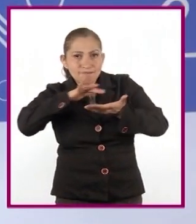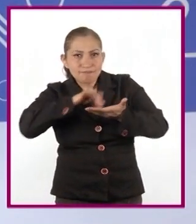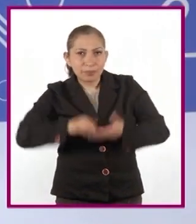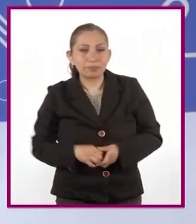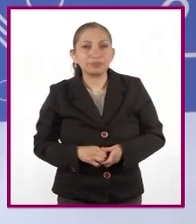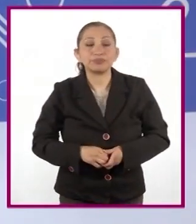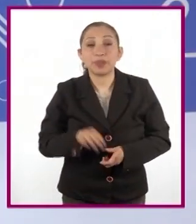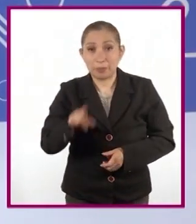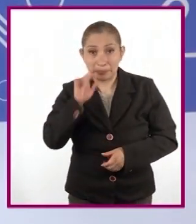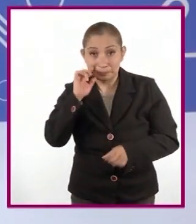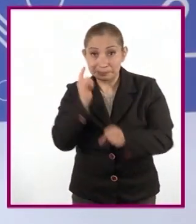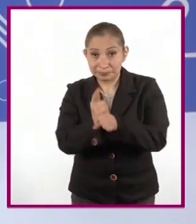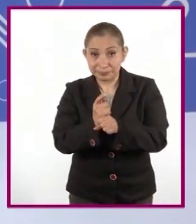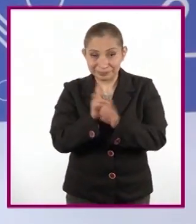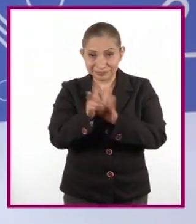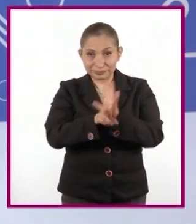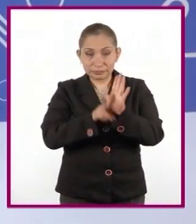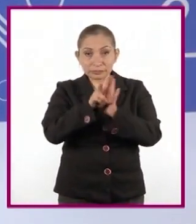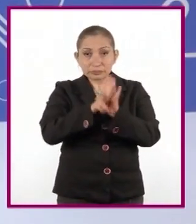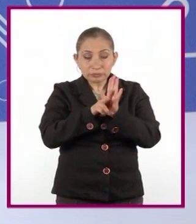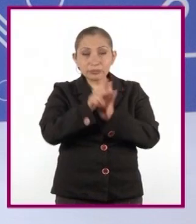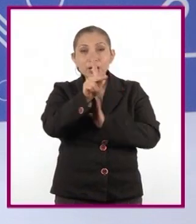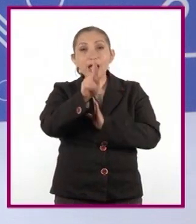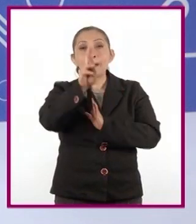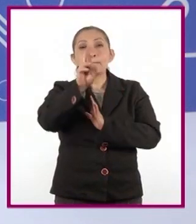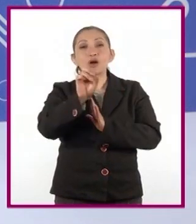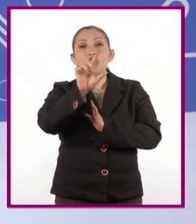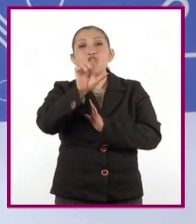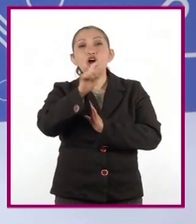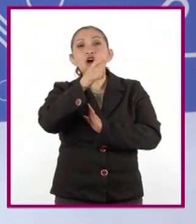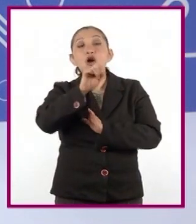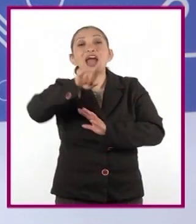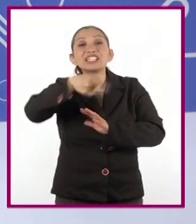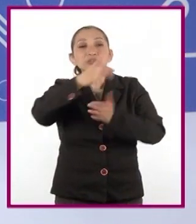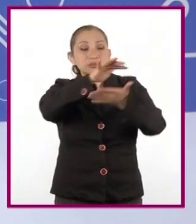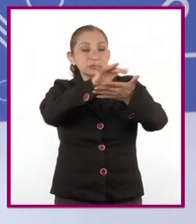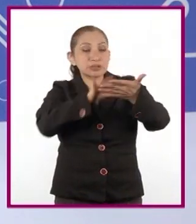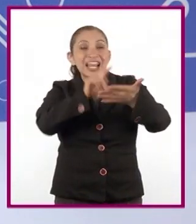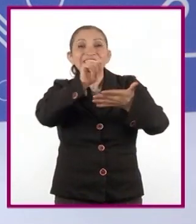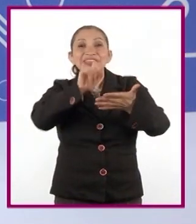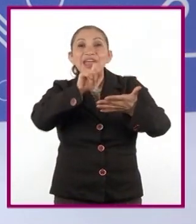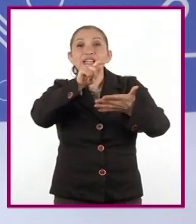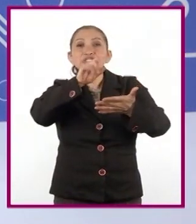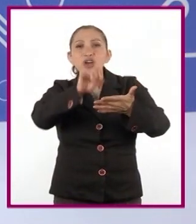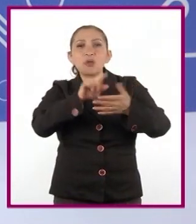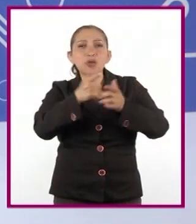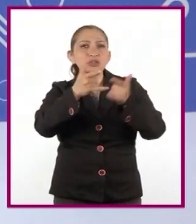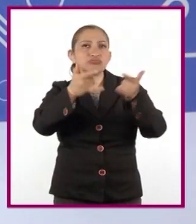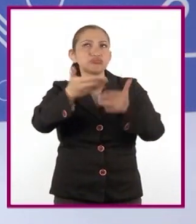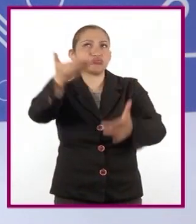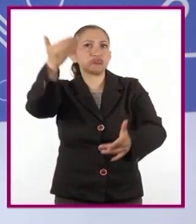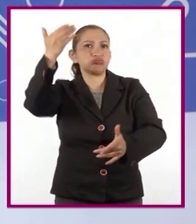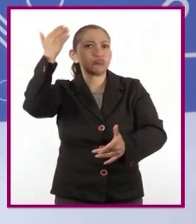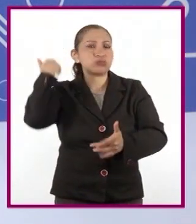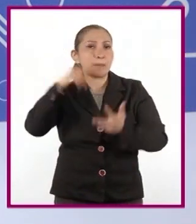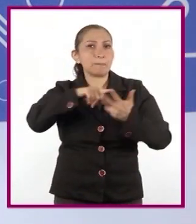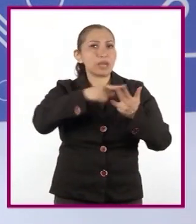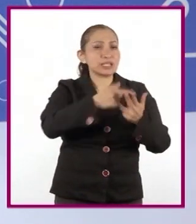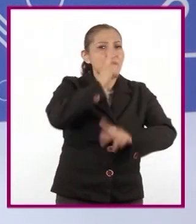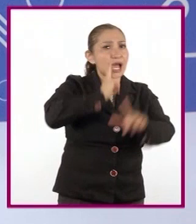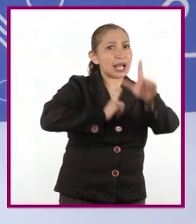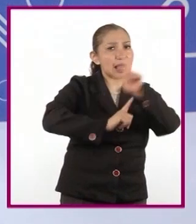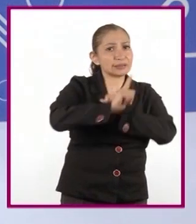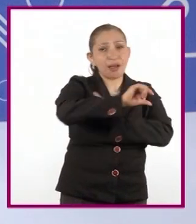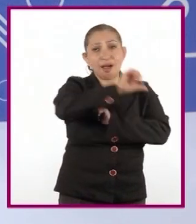Como pudieron observar en el video, el prólogo es un tipo de texto que tiene una historia muy antigua, que va desde la Grecia